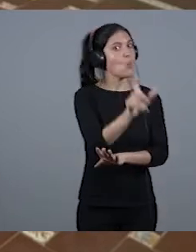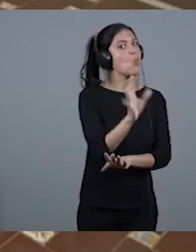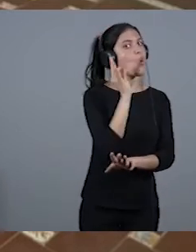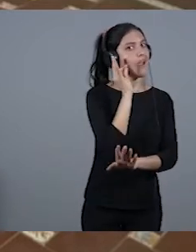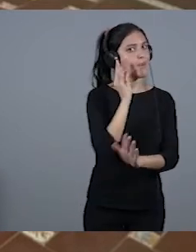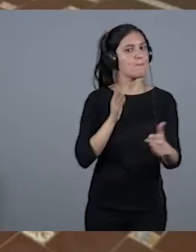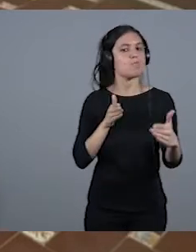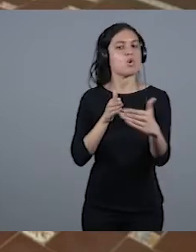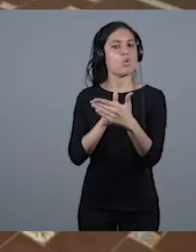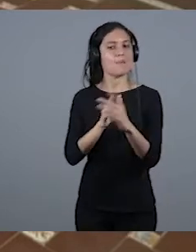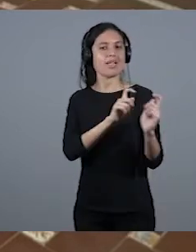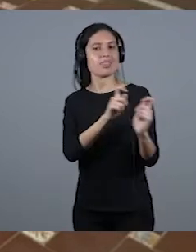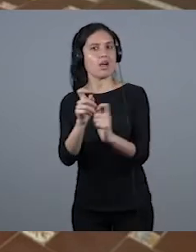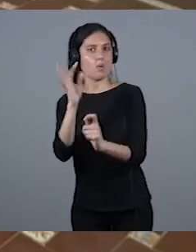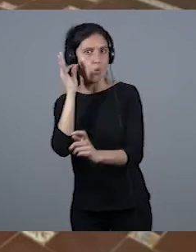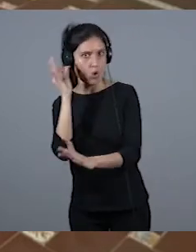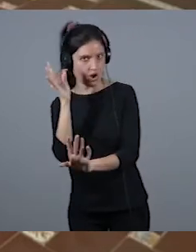que Maite y yo también de eso sabemos.